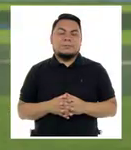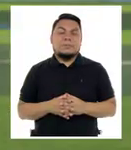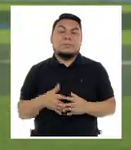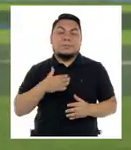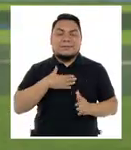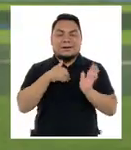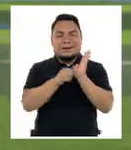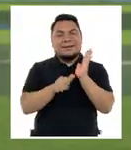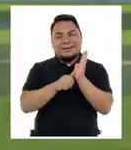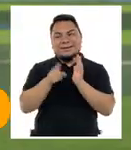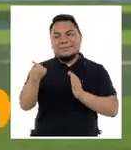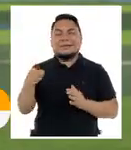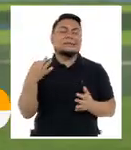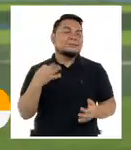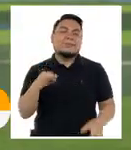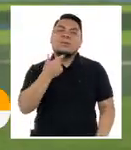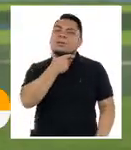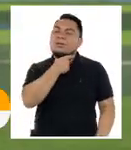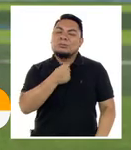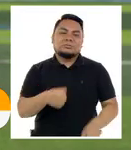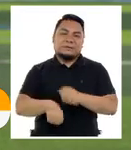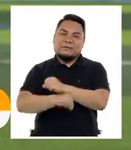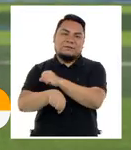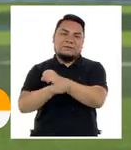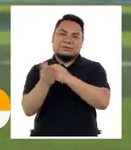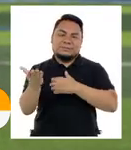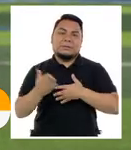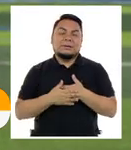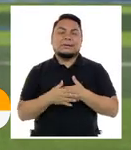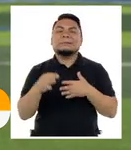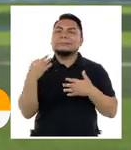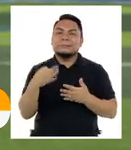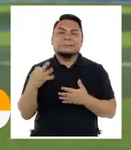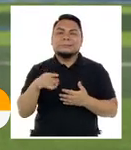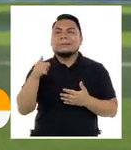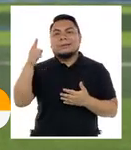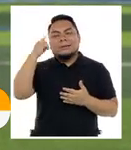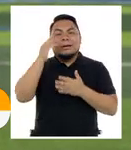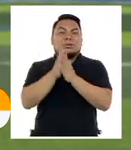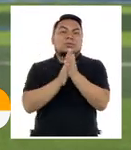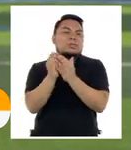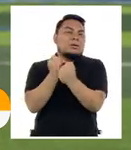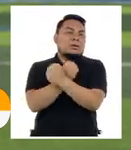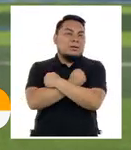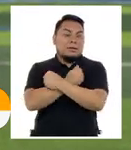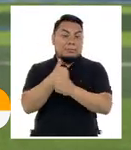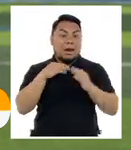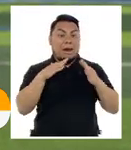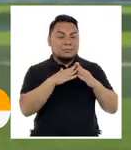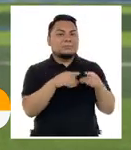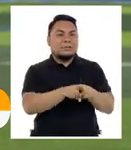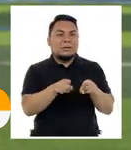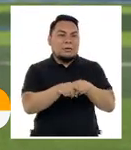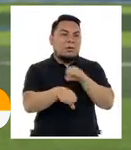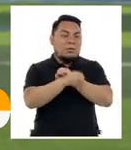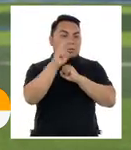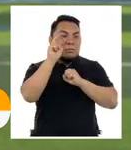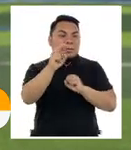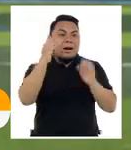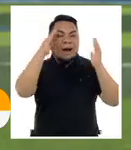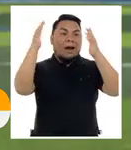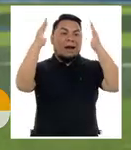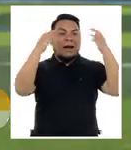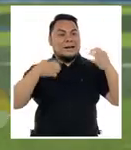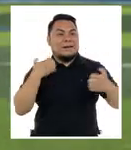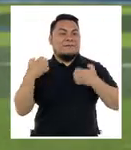mi hermano siempre la usa el fútbol siempre hemos vivido el tema de la pasión de casa de ver los